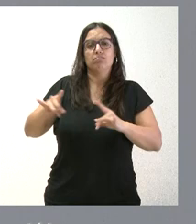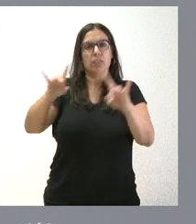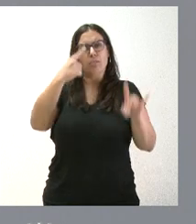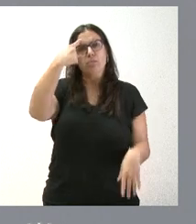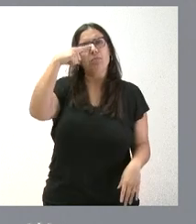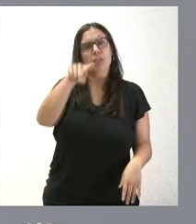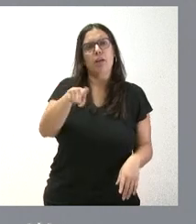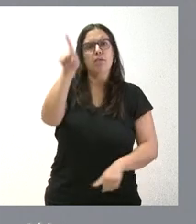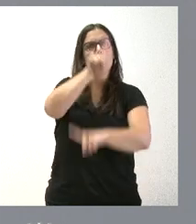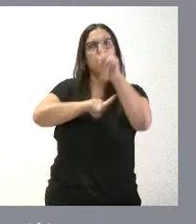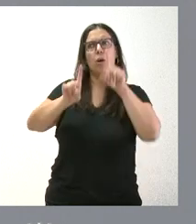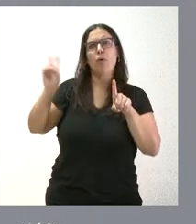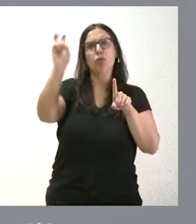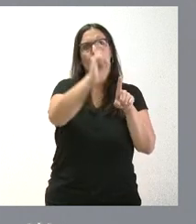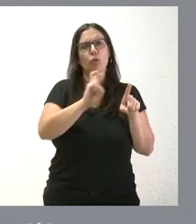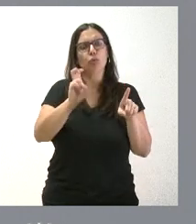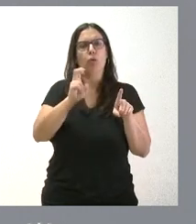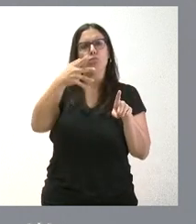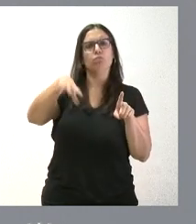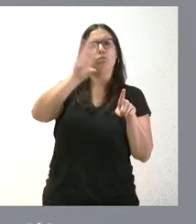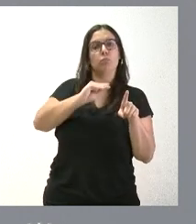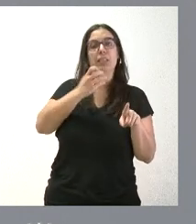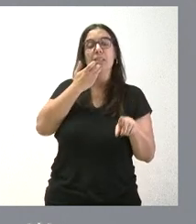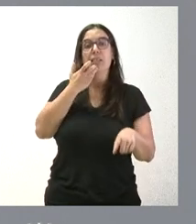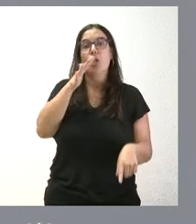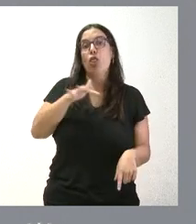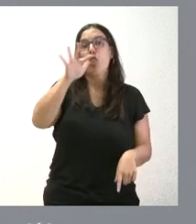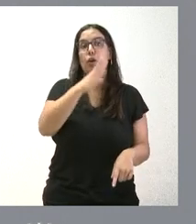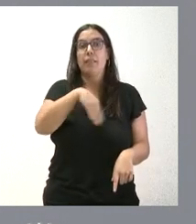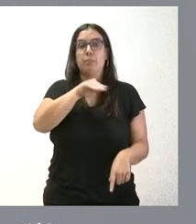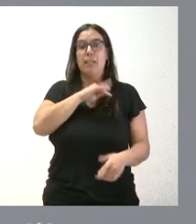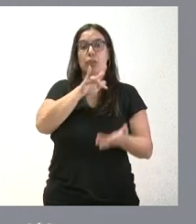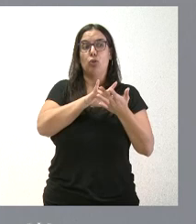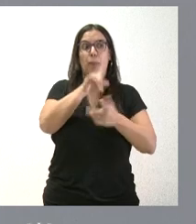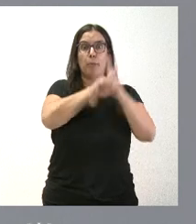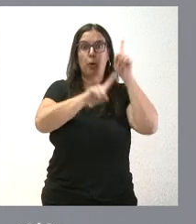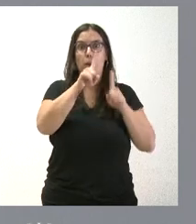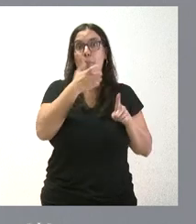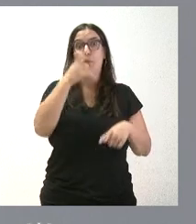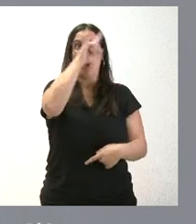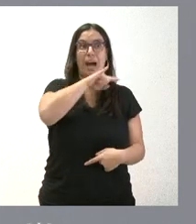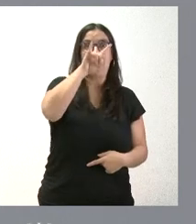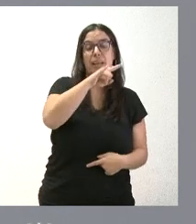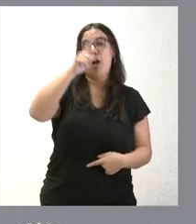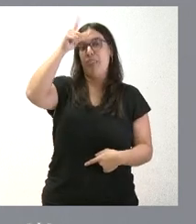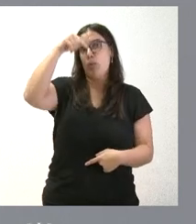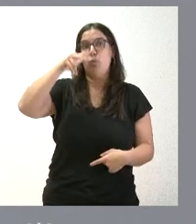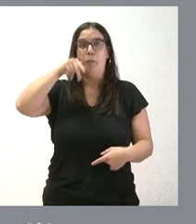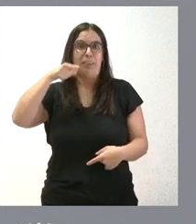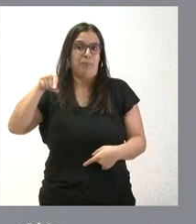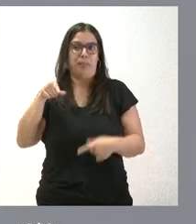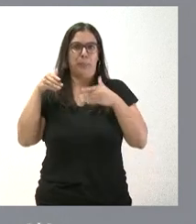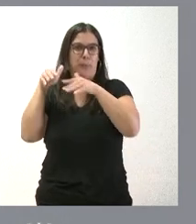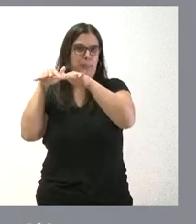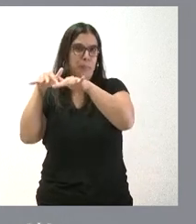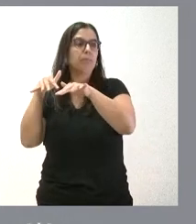de los problemas de los demás. Y si hay una zona de España que está pasando problemas, sea Canarias, sea Ceuta o sea Melilla, Castilla y